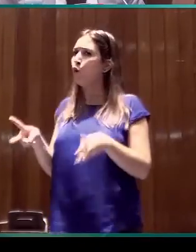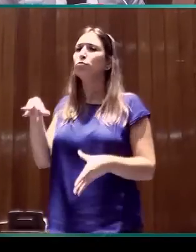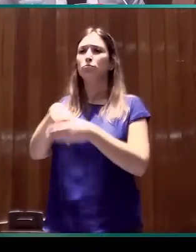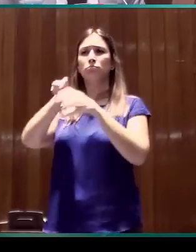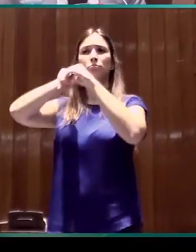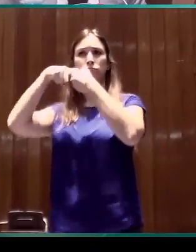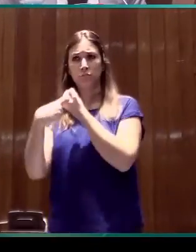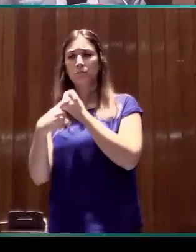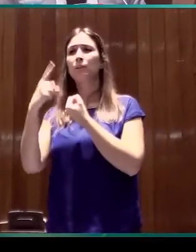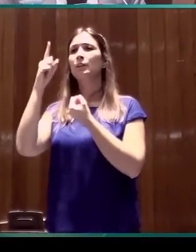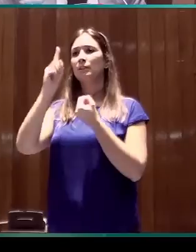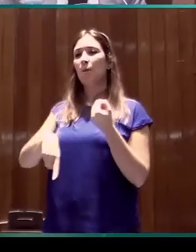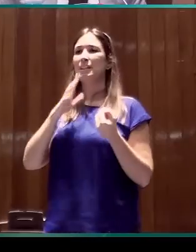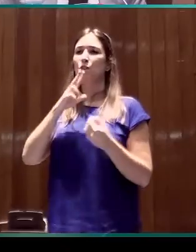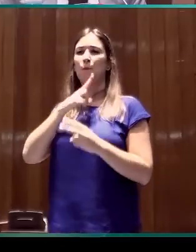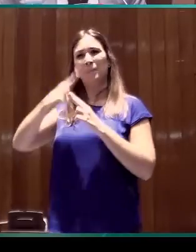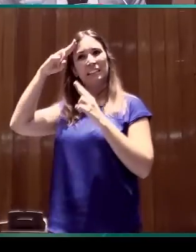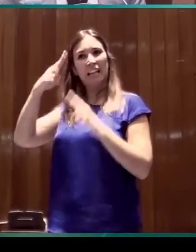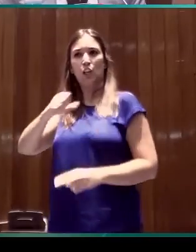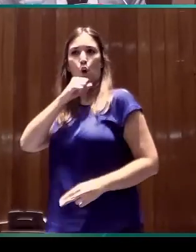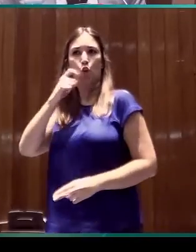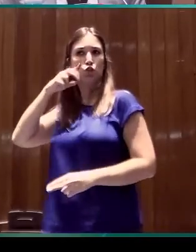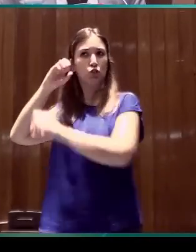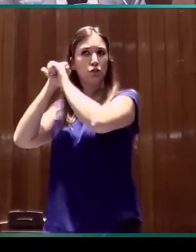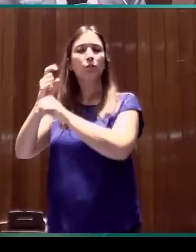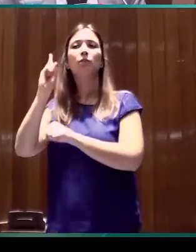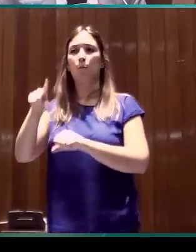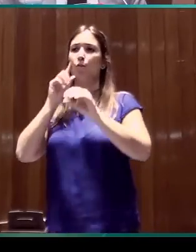también investigadores seniors y en formación.